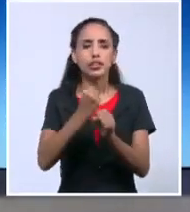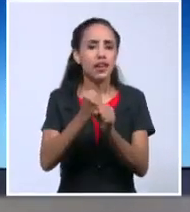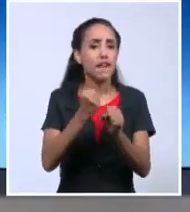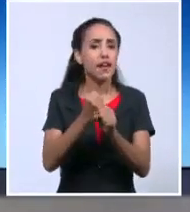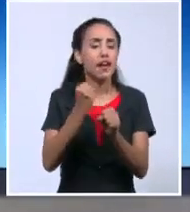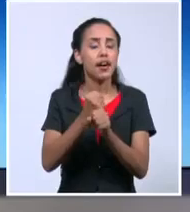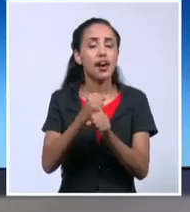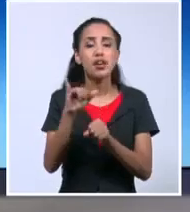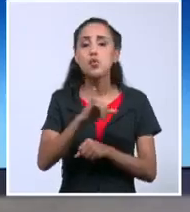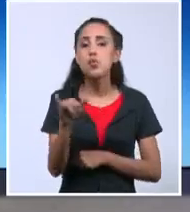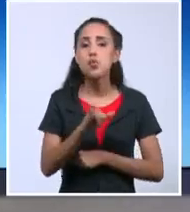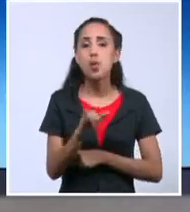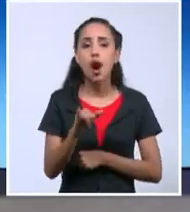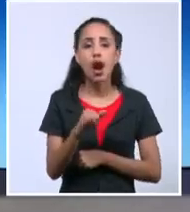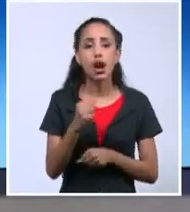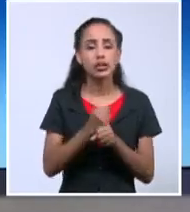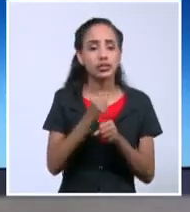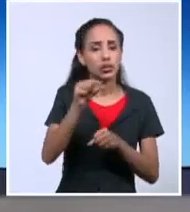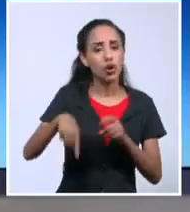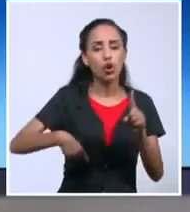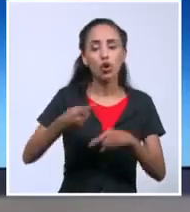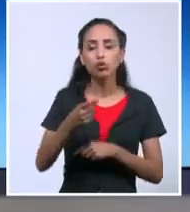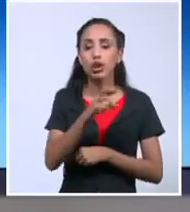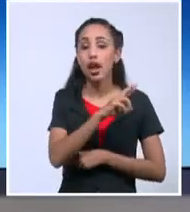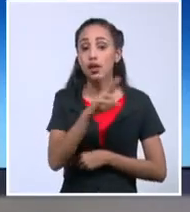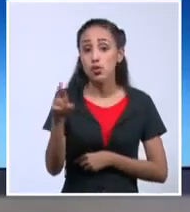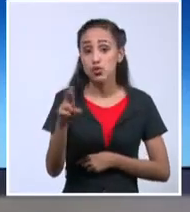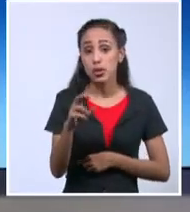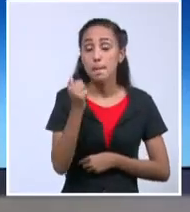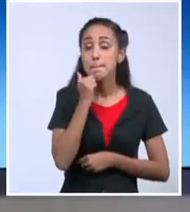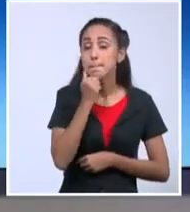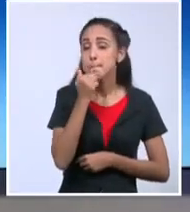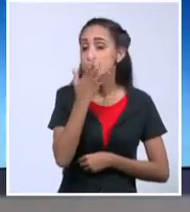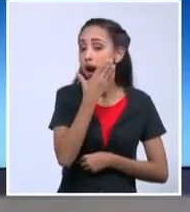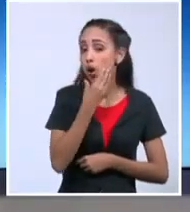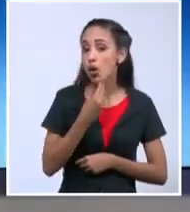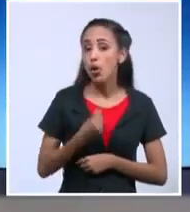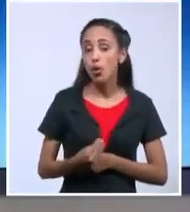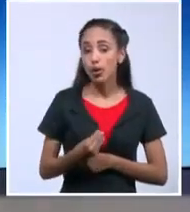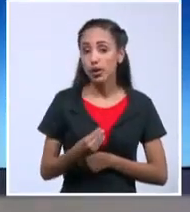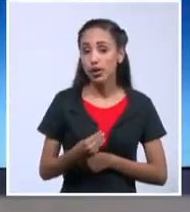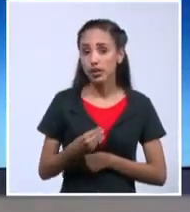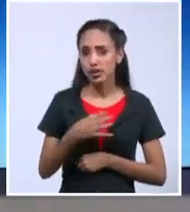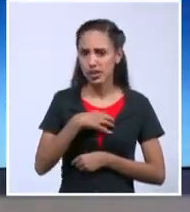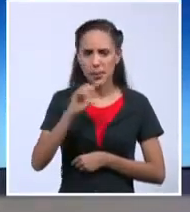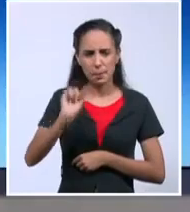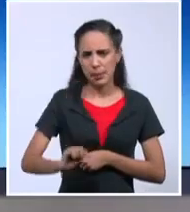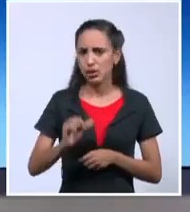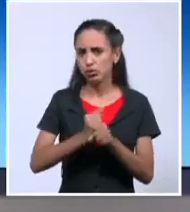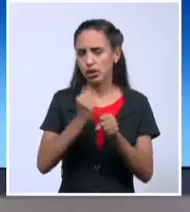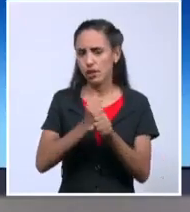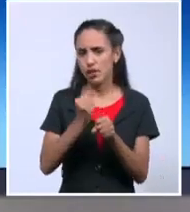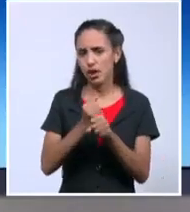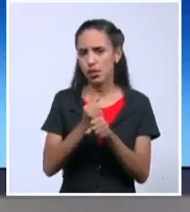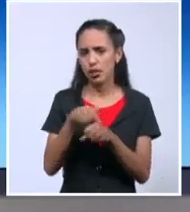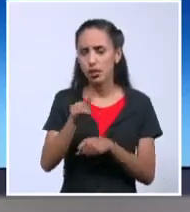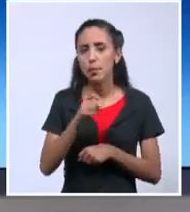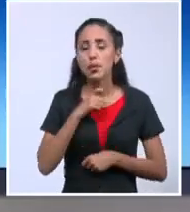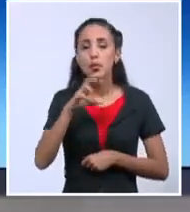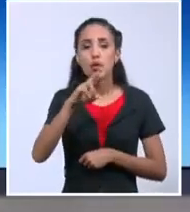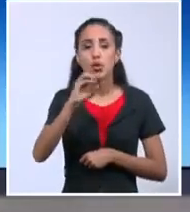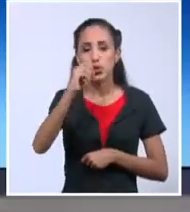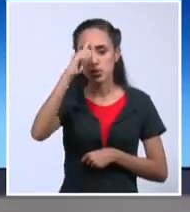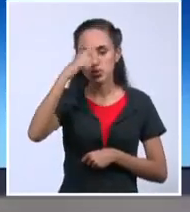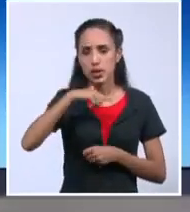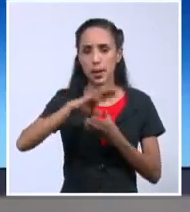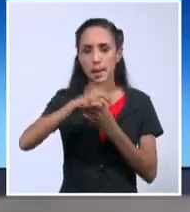de empleado, empleado de contrarrevolucionarios más jóvenes y que tienen mucho menos trayectoria que él, como Rosa María Payá, por ejemplo,